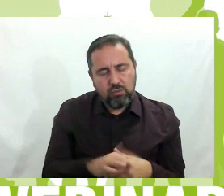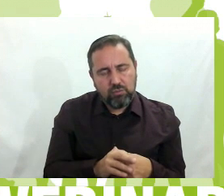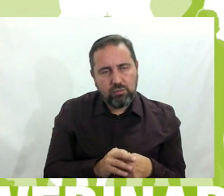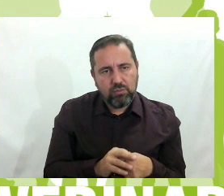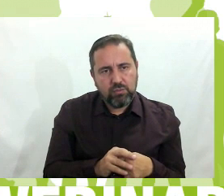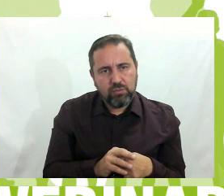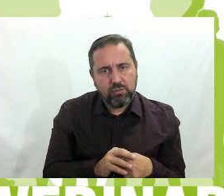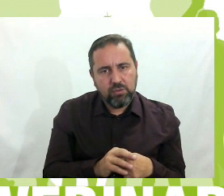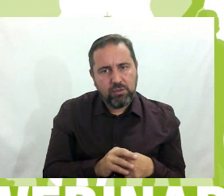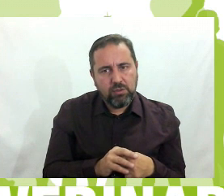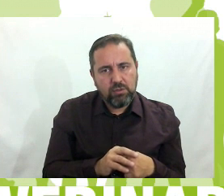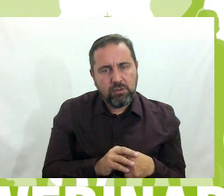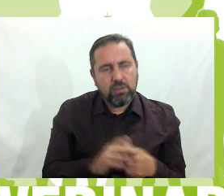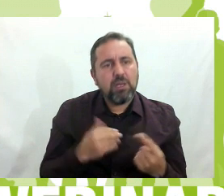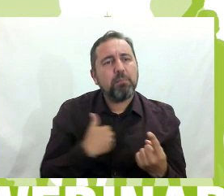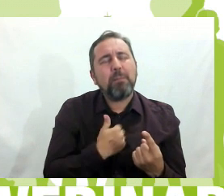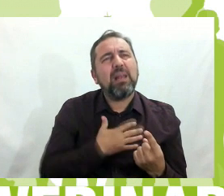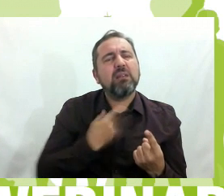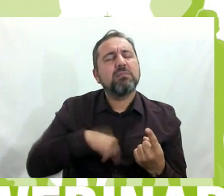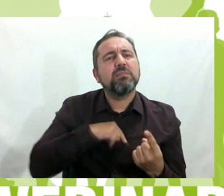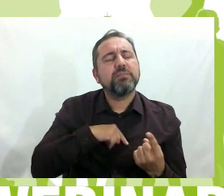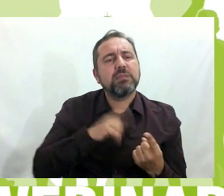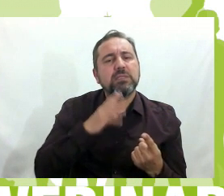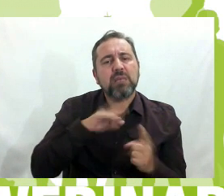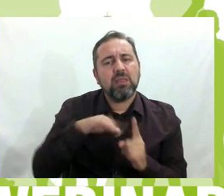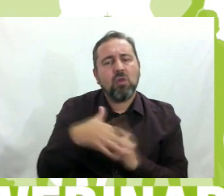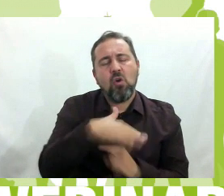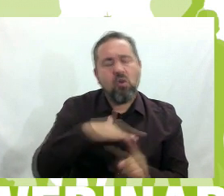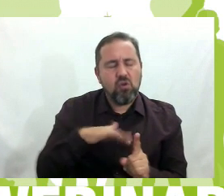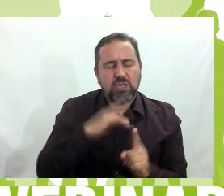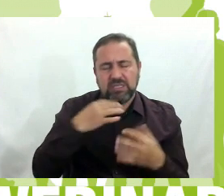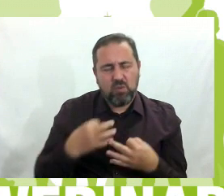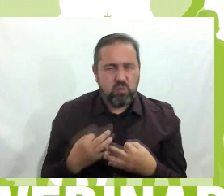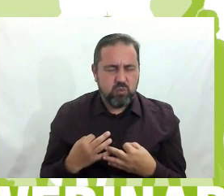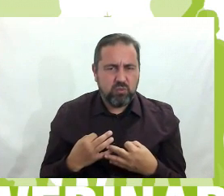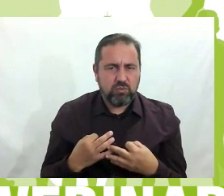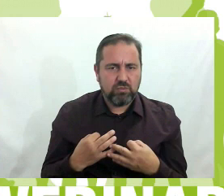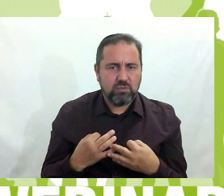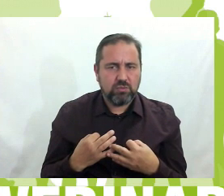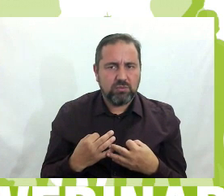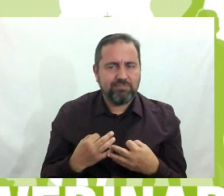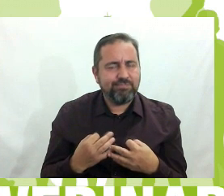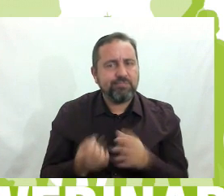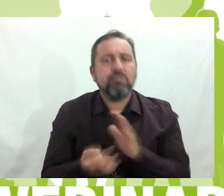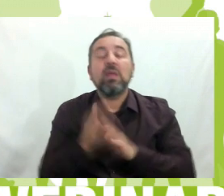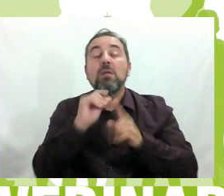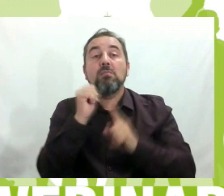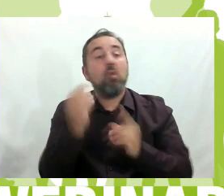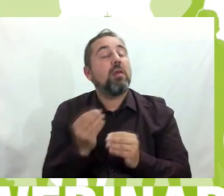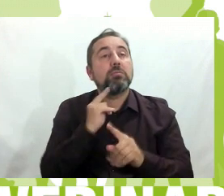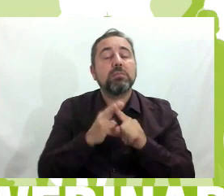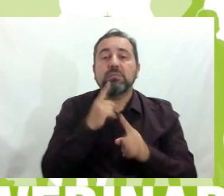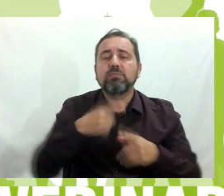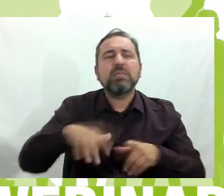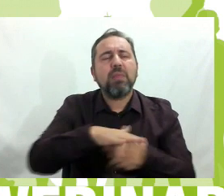El papel que tenemos es generar entornos seguros. El objetivo de este modelo es conseguir que el colegio sea un espacio seguro